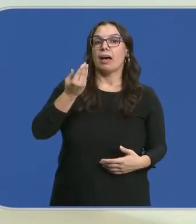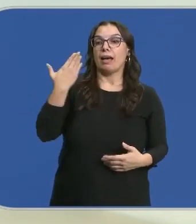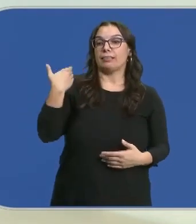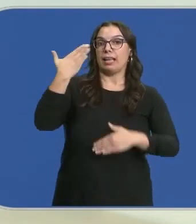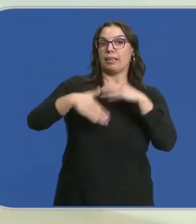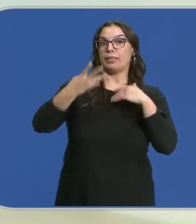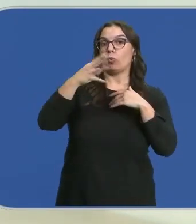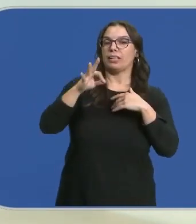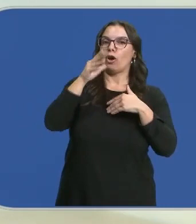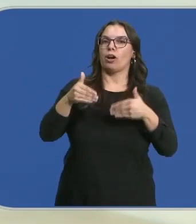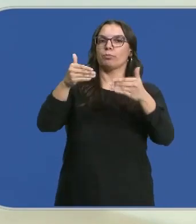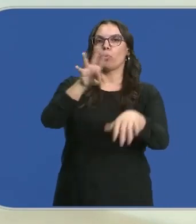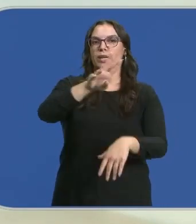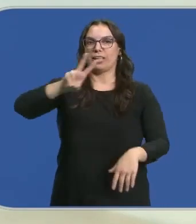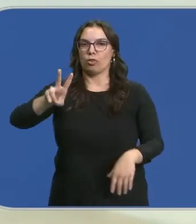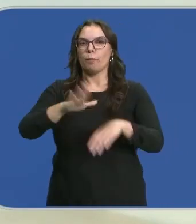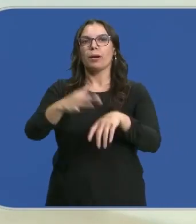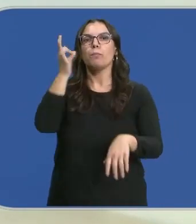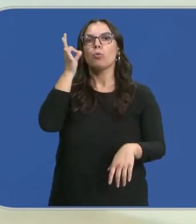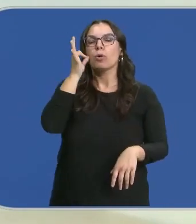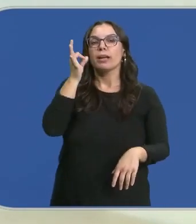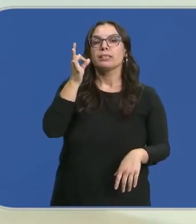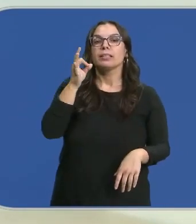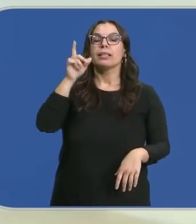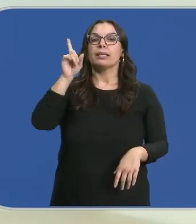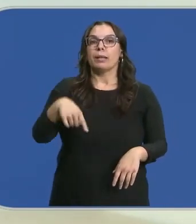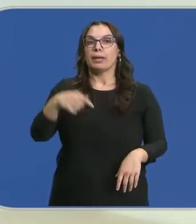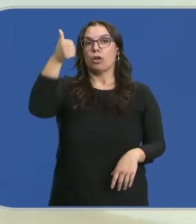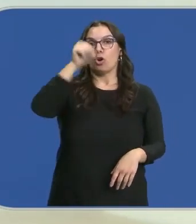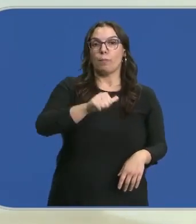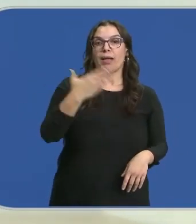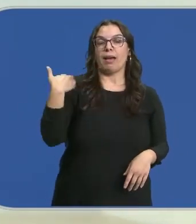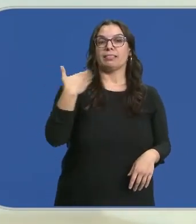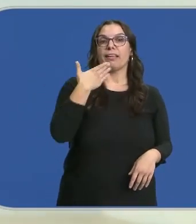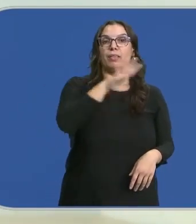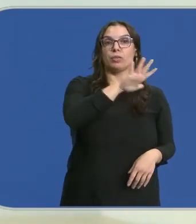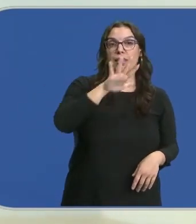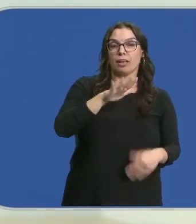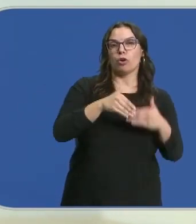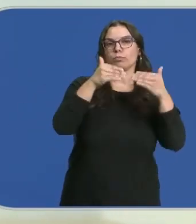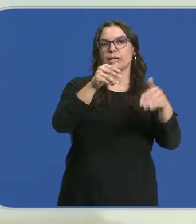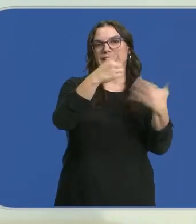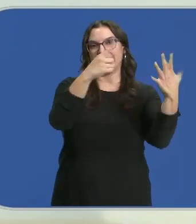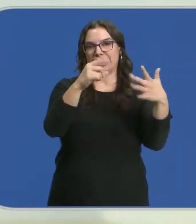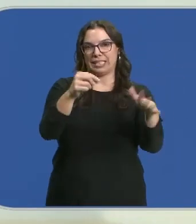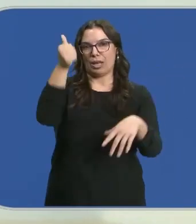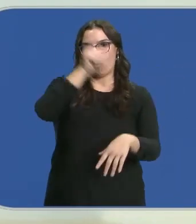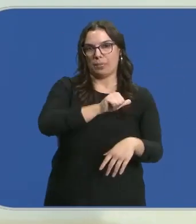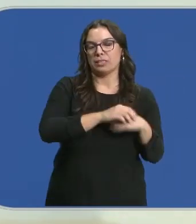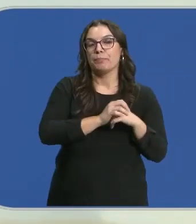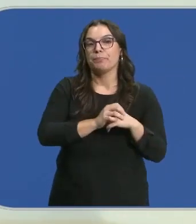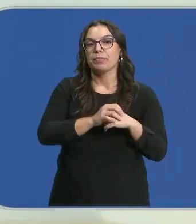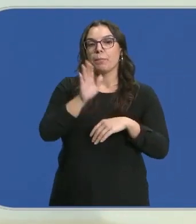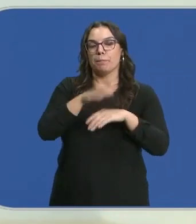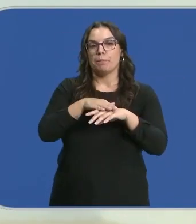de 40 a 42 años para las mujeres y de 55 a 60 años en el caso de los hombres para el